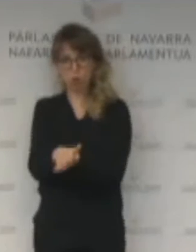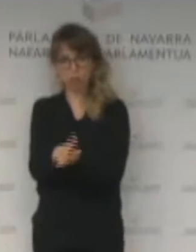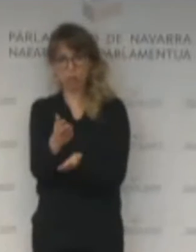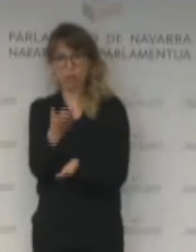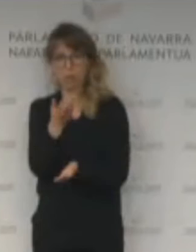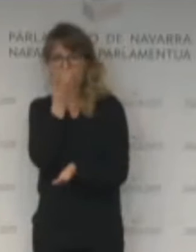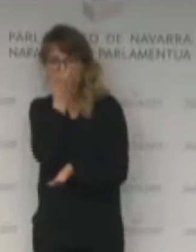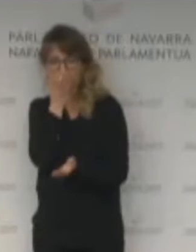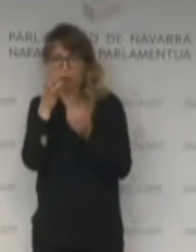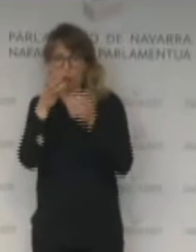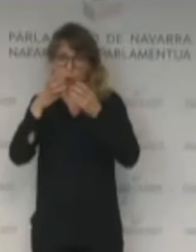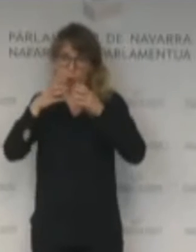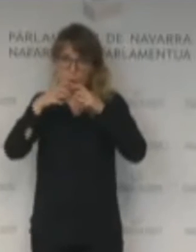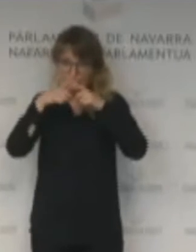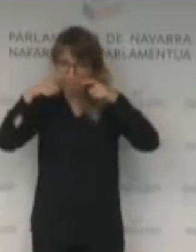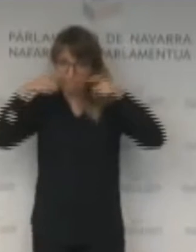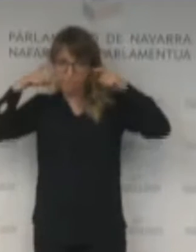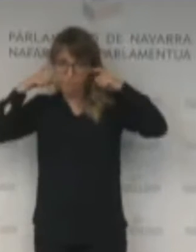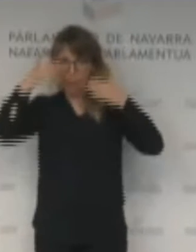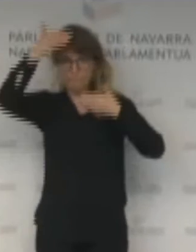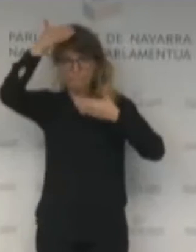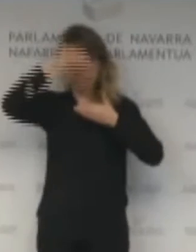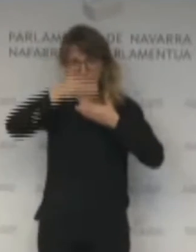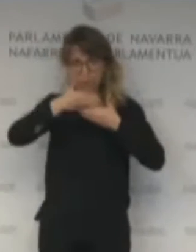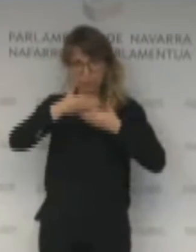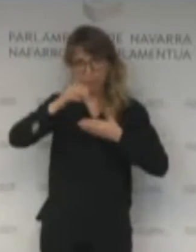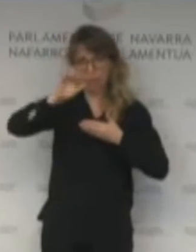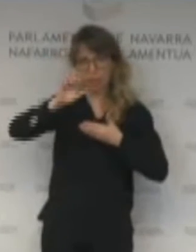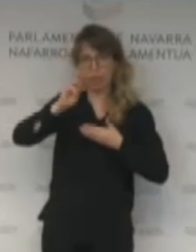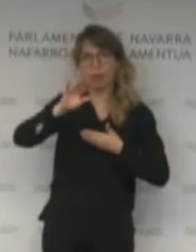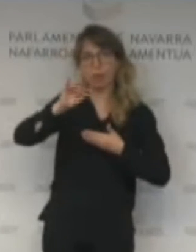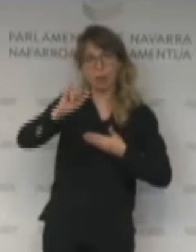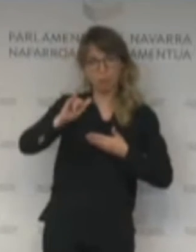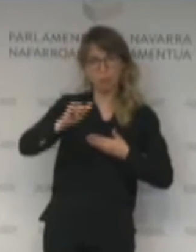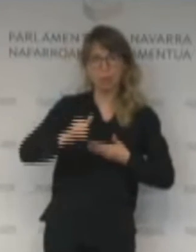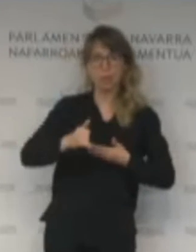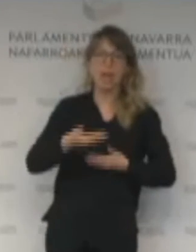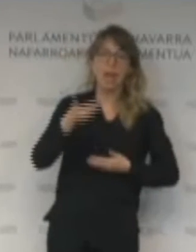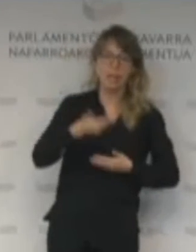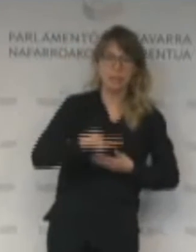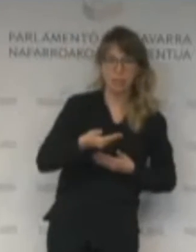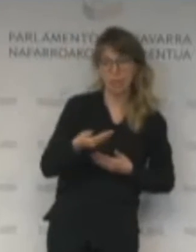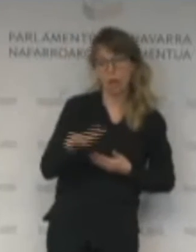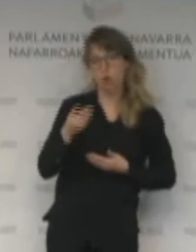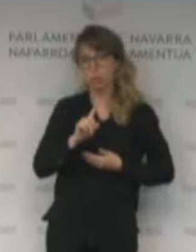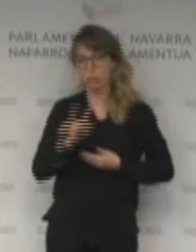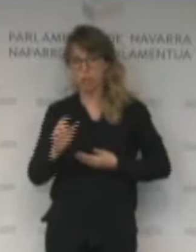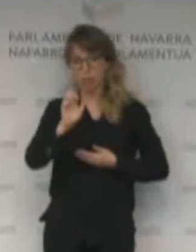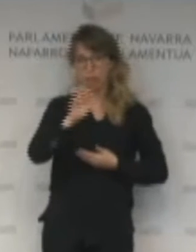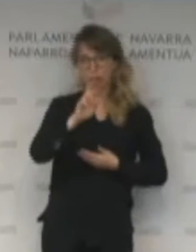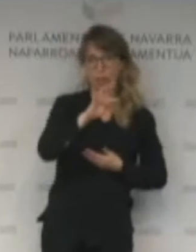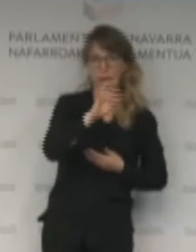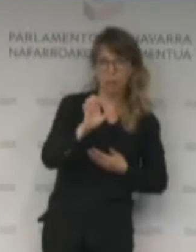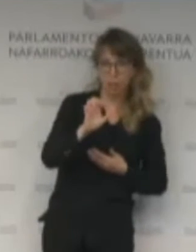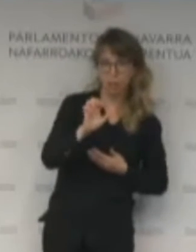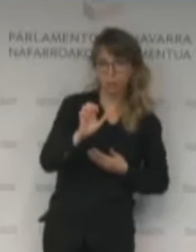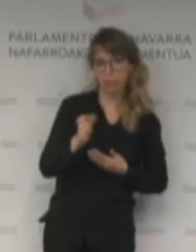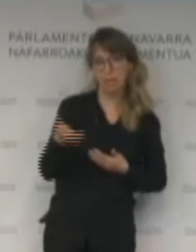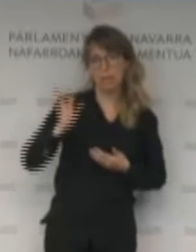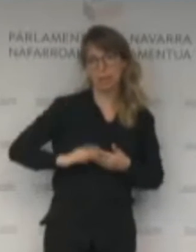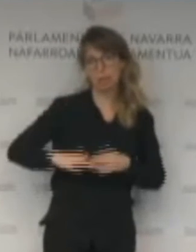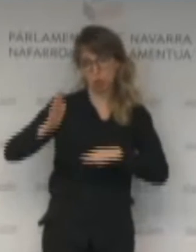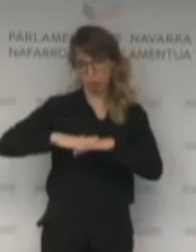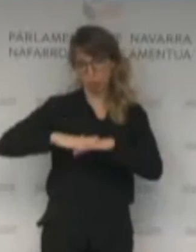mascarilla, pantalla, epi, esencial, no esencial, ERTE, ingreso mínimo vital,